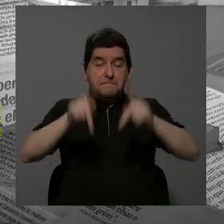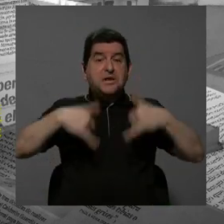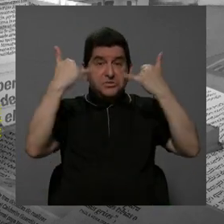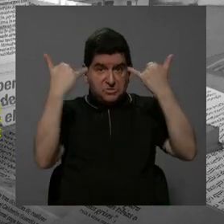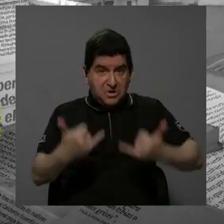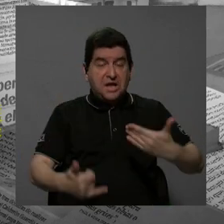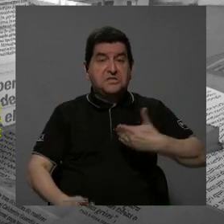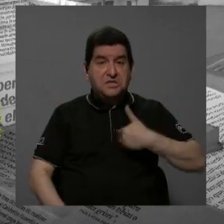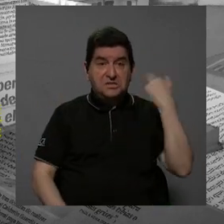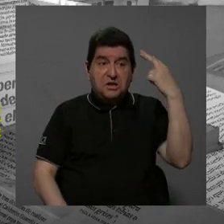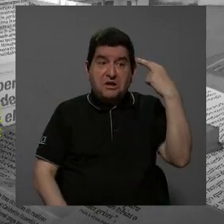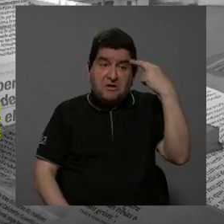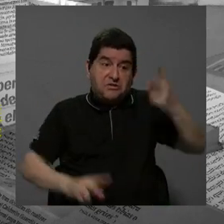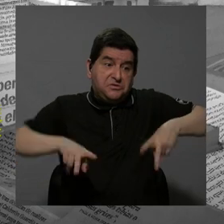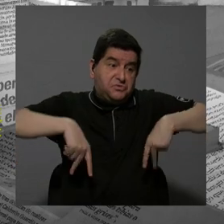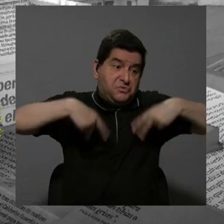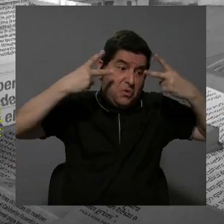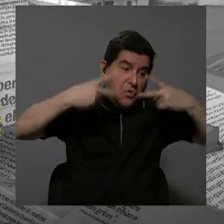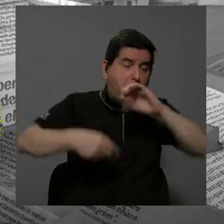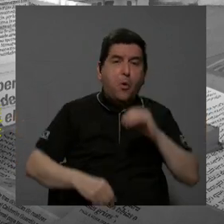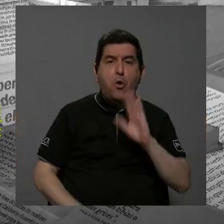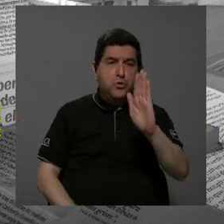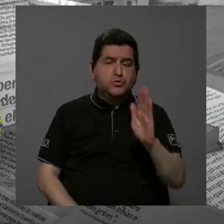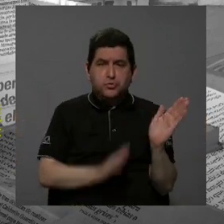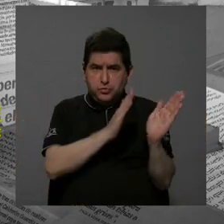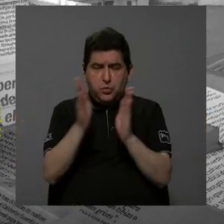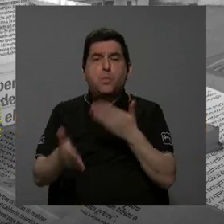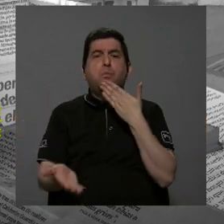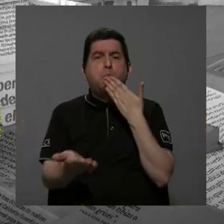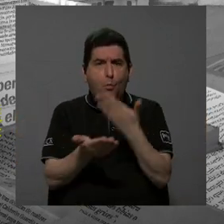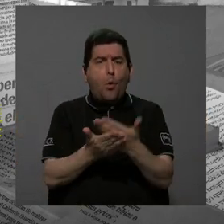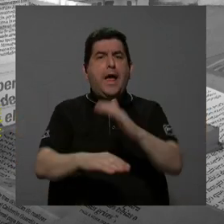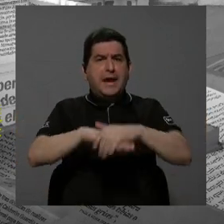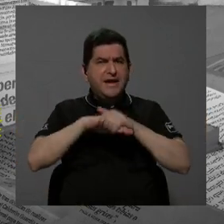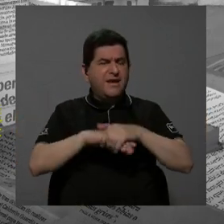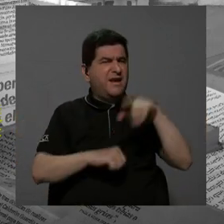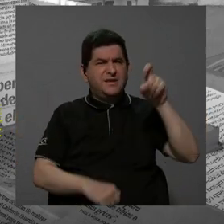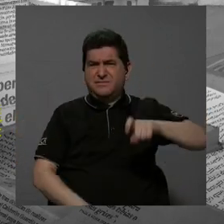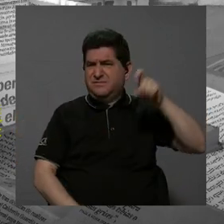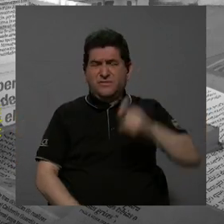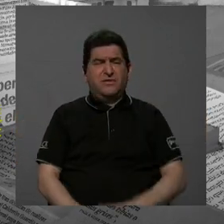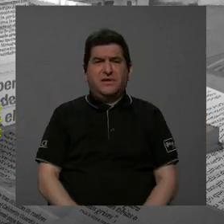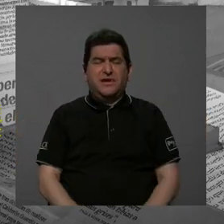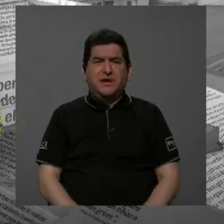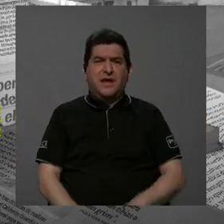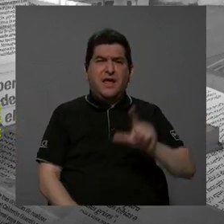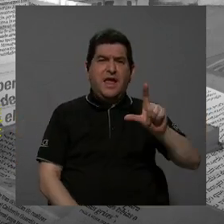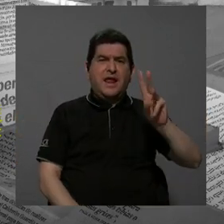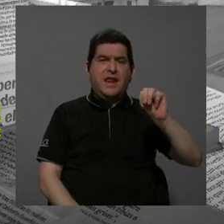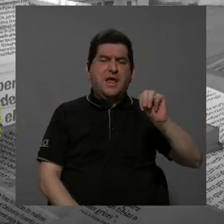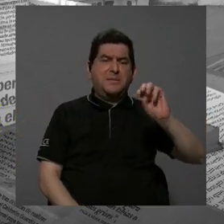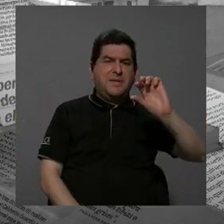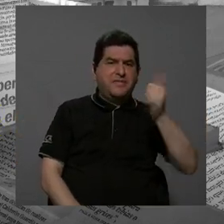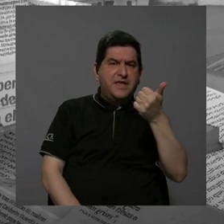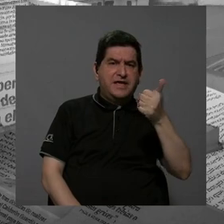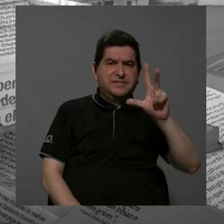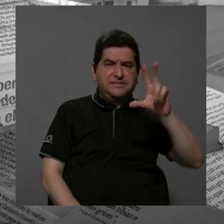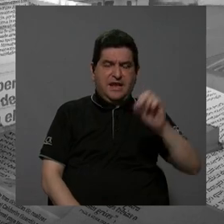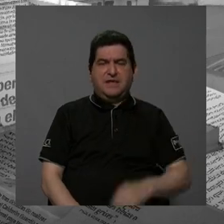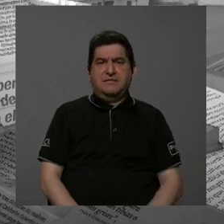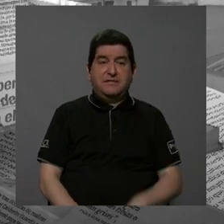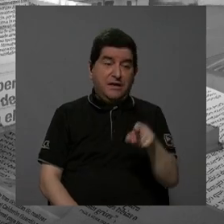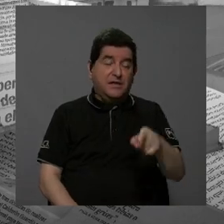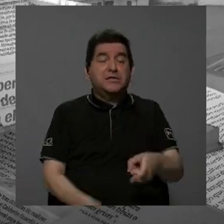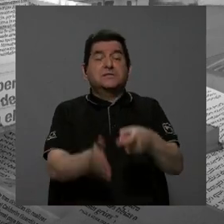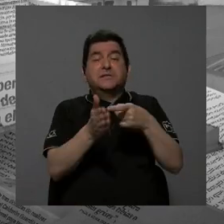tiene por razones de vida o de su formación un buen nivel de inglés, no tiene que llevar, por ejemplo, el LM1030, que es uno de los más